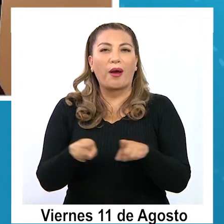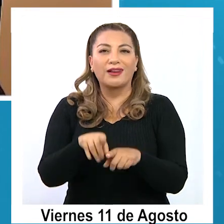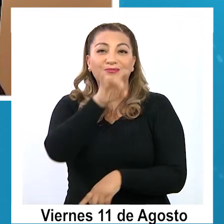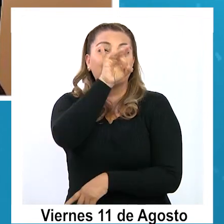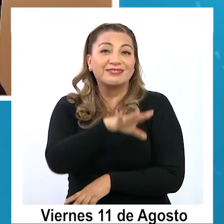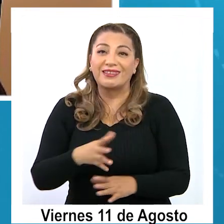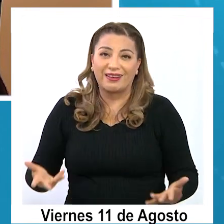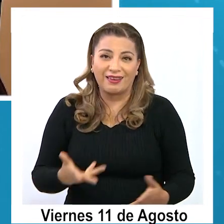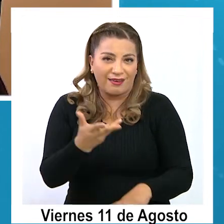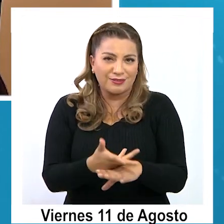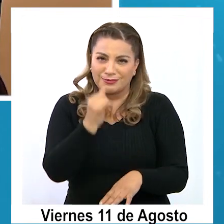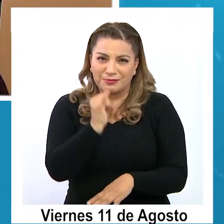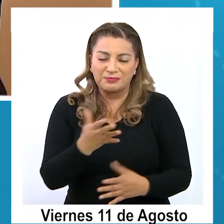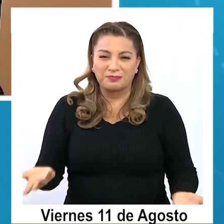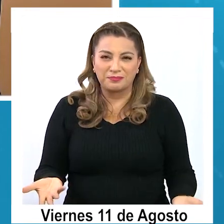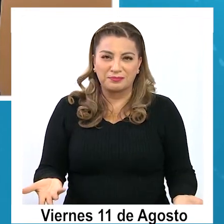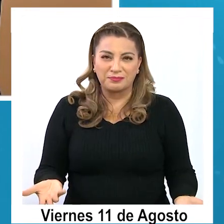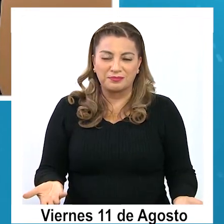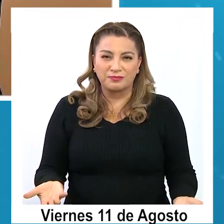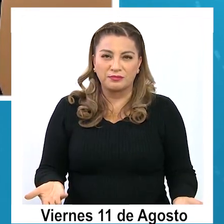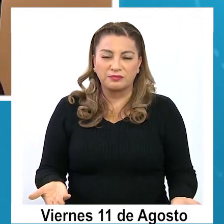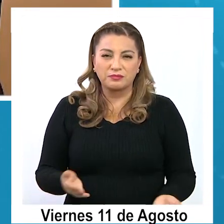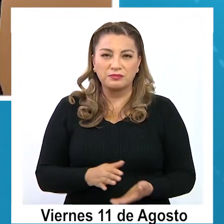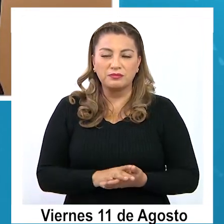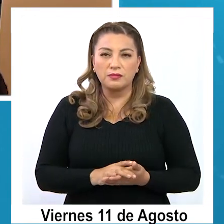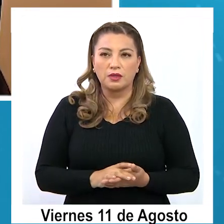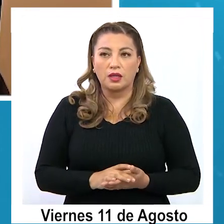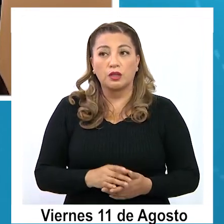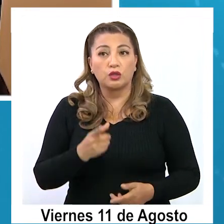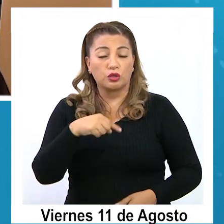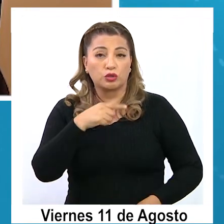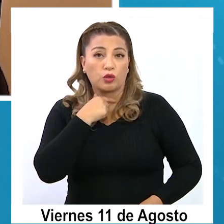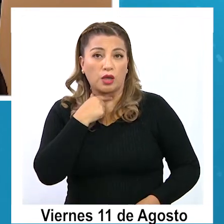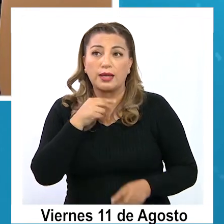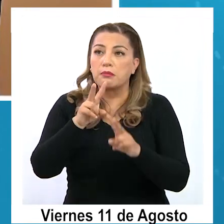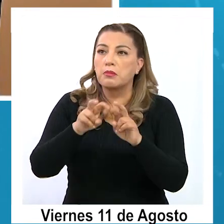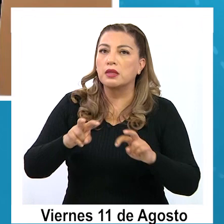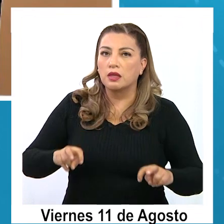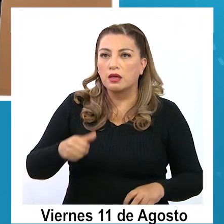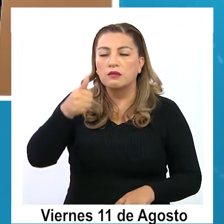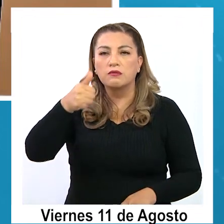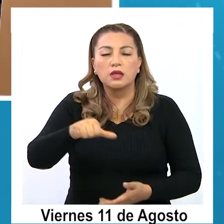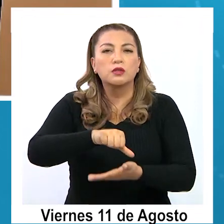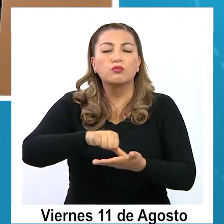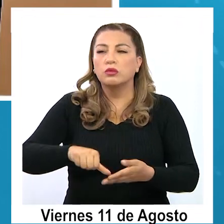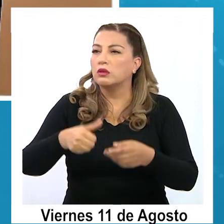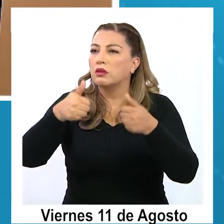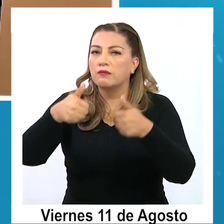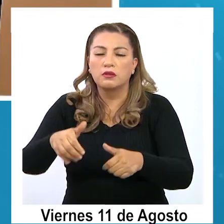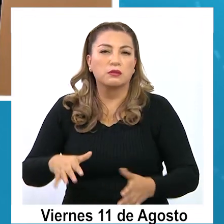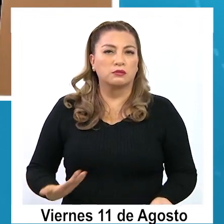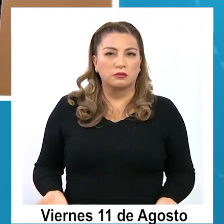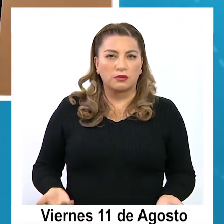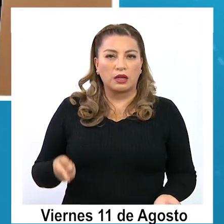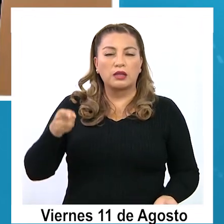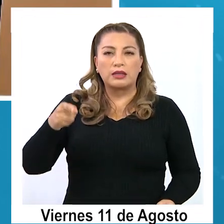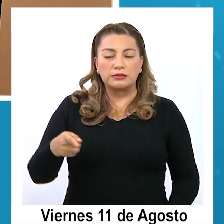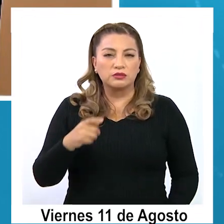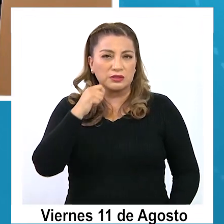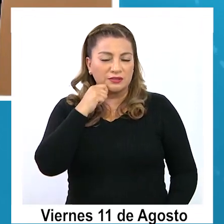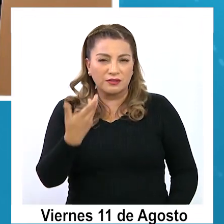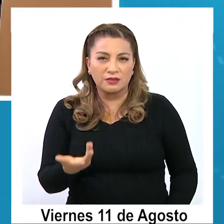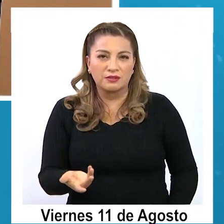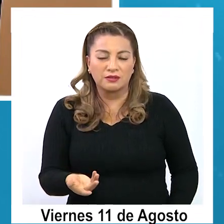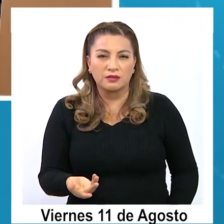¿no? Bueno, que se investigue y que se investigue bien y que se sancione bien. Esa predisposición es,